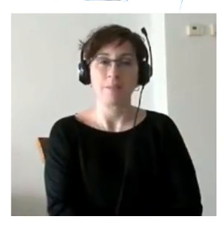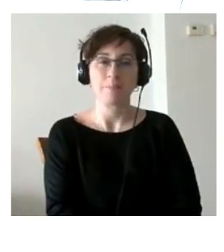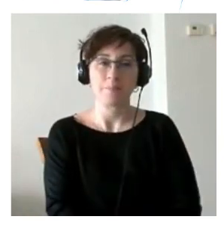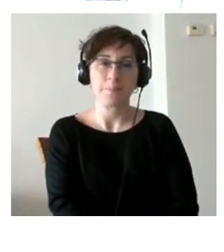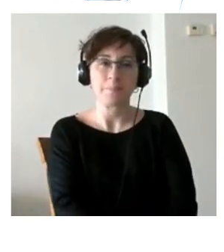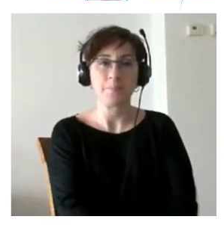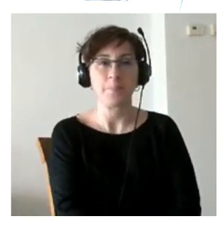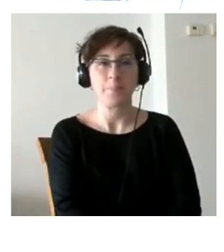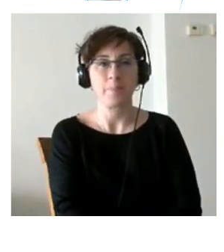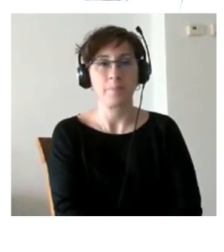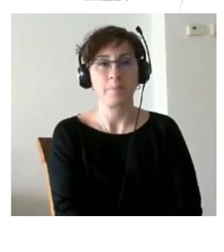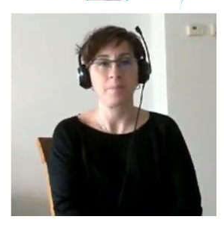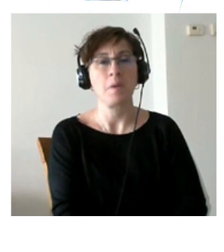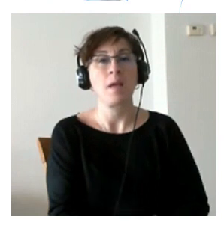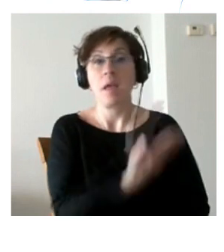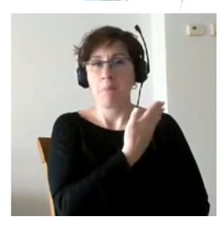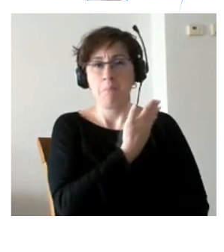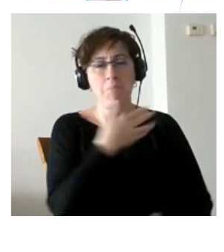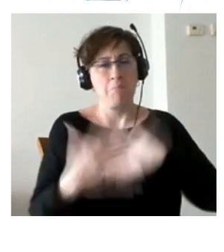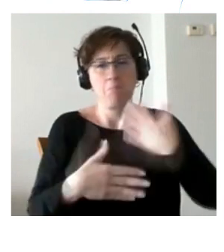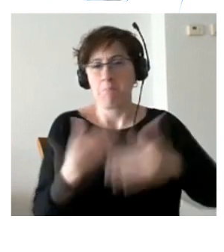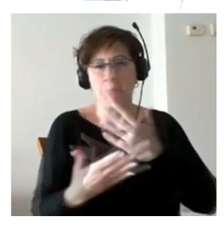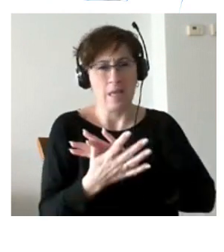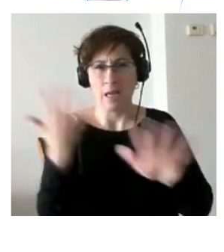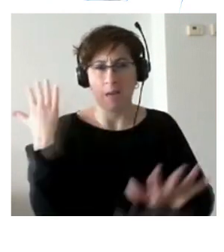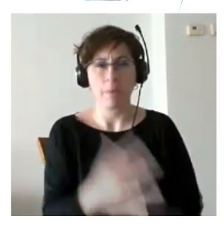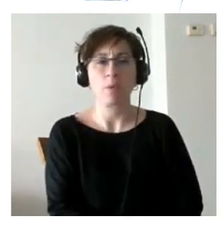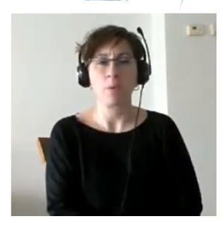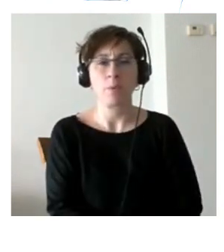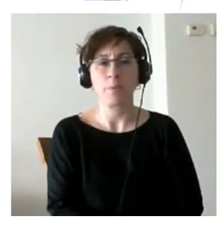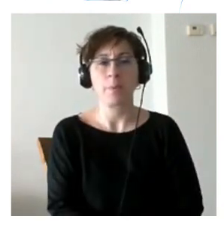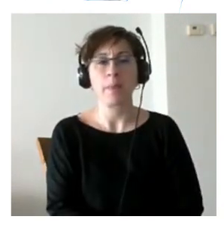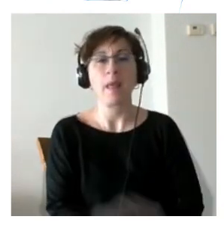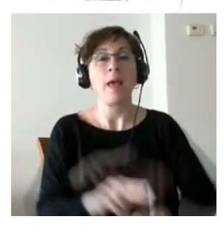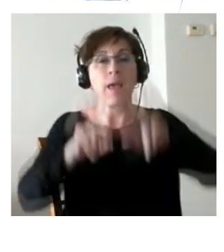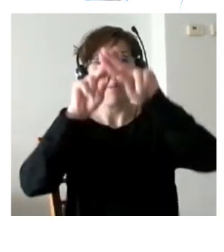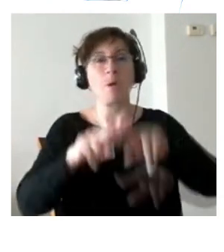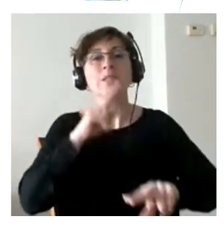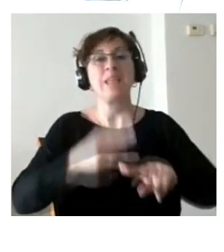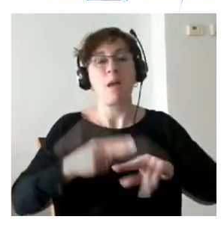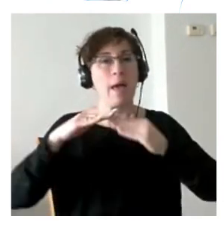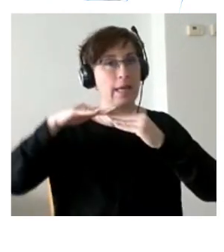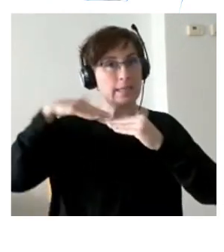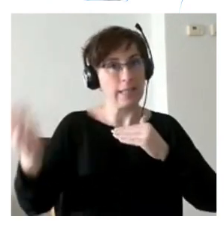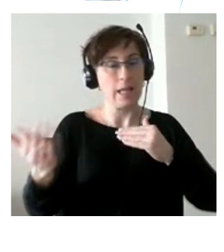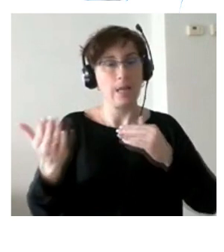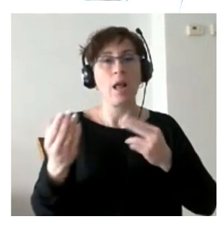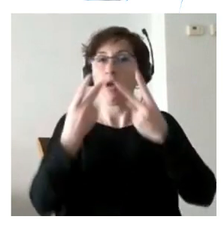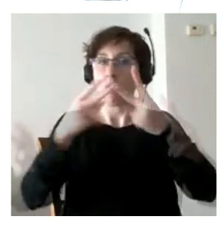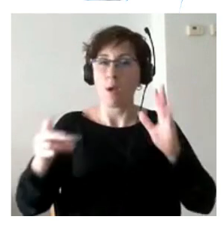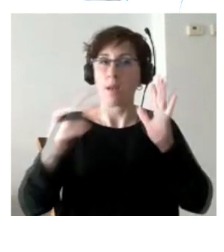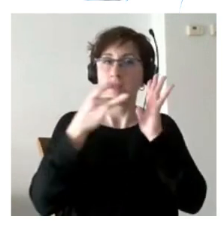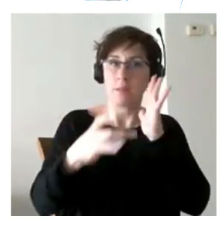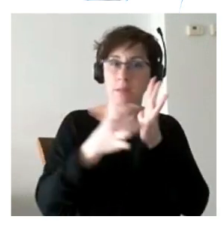Voy a ir muy deprisa en esto la evaluación que os presentamos es una evaluación externa atienda a lo cuantitativo y a lo cualitativo